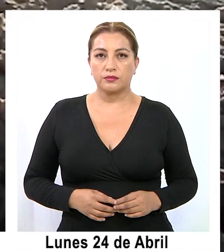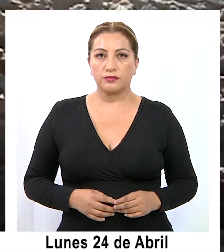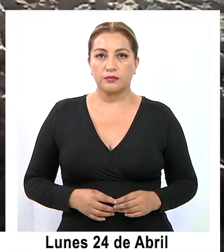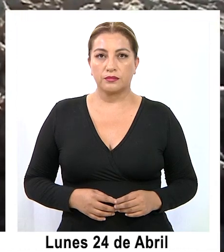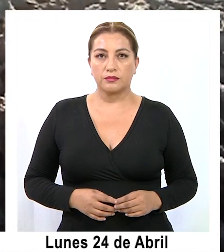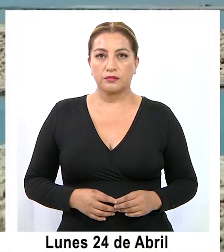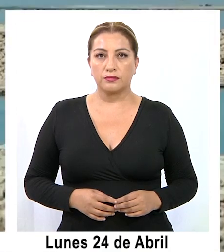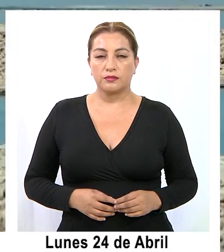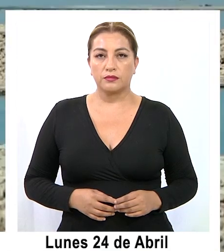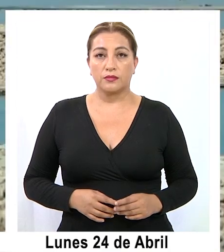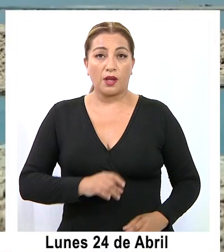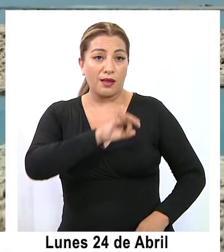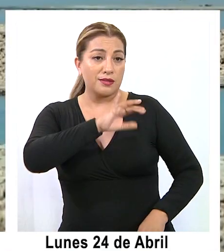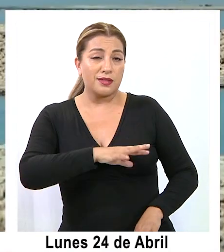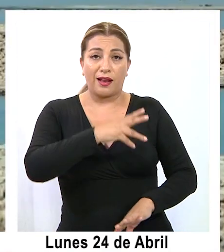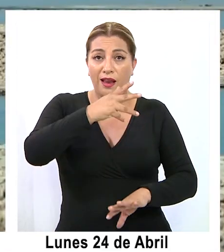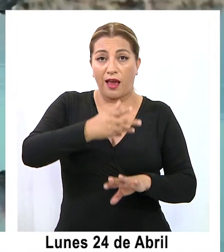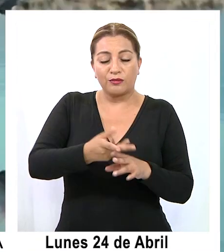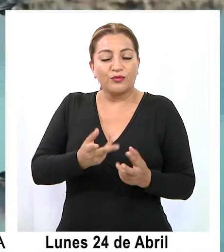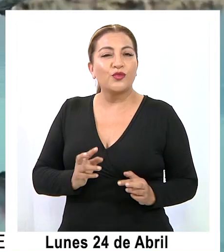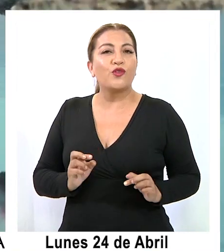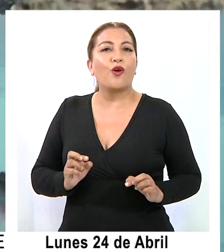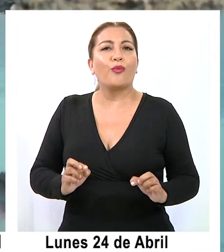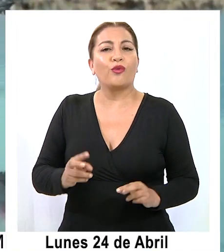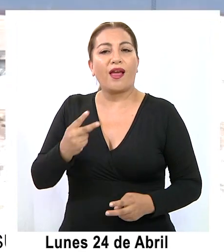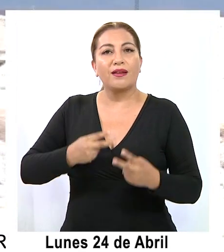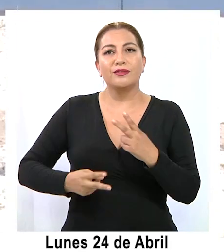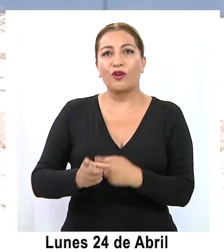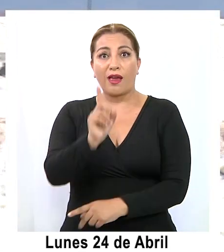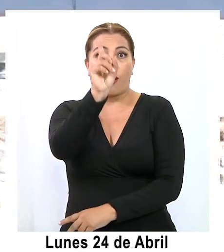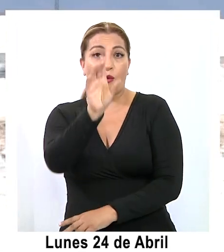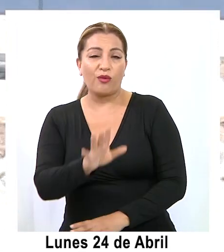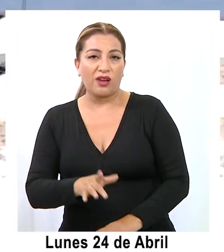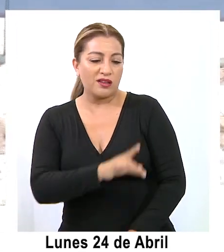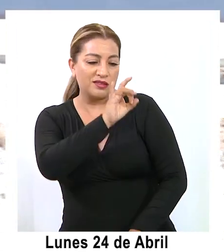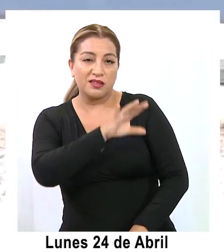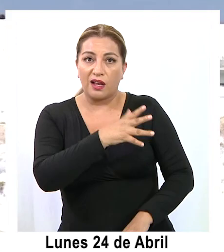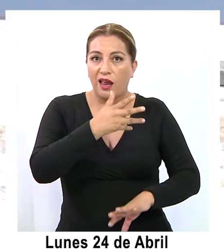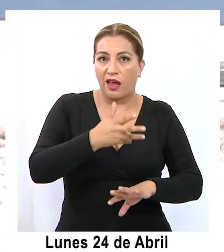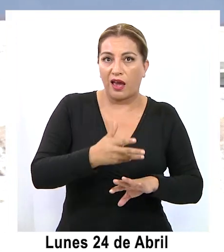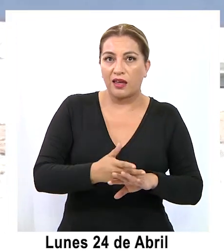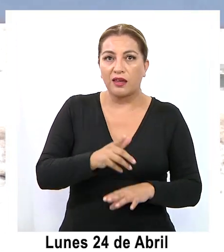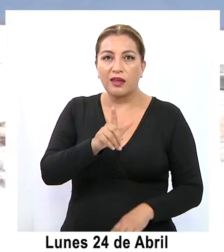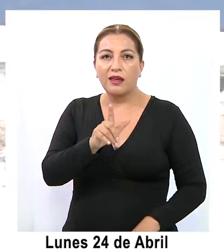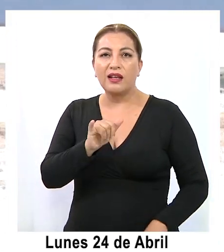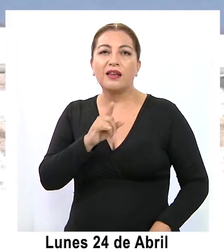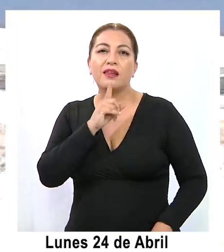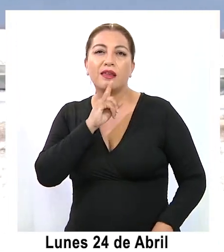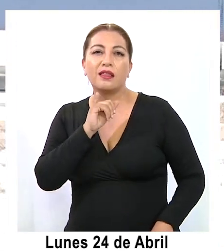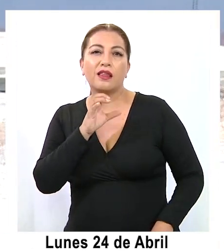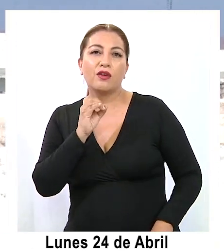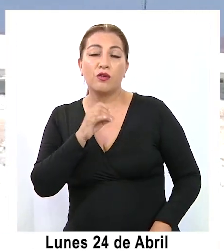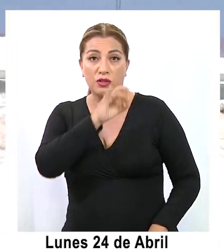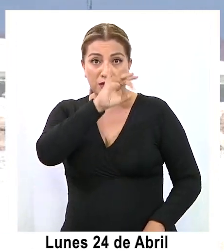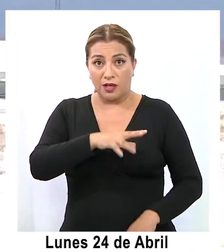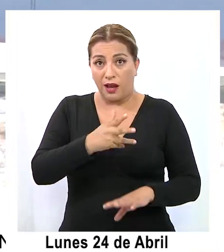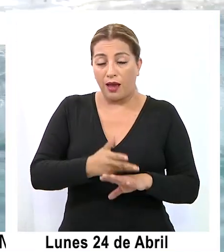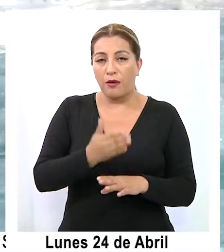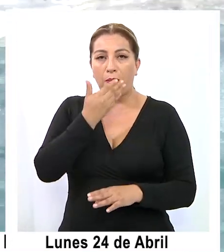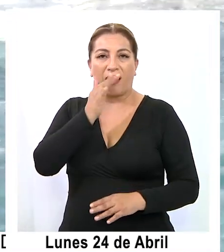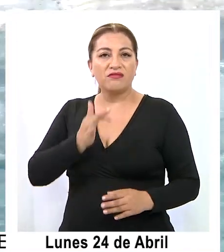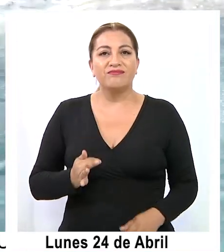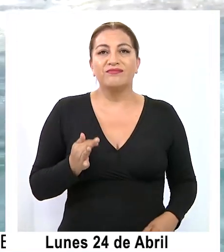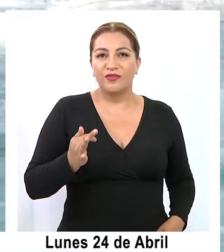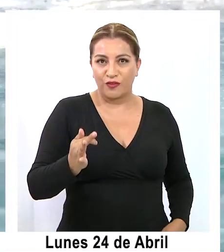Chile tiene una oportunidad histórica. Chile tiene litio. Chile tiene un mejor